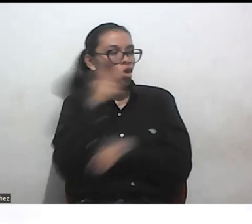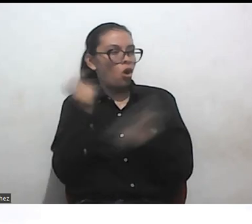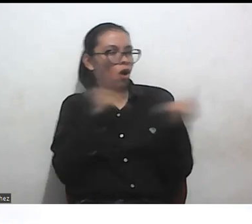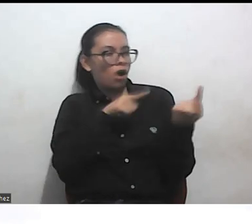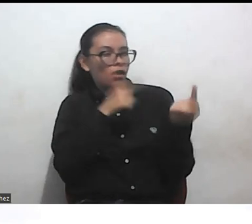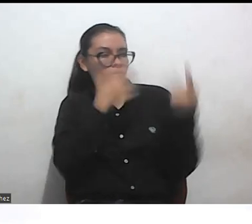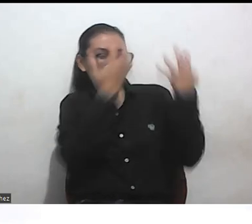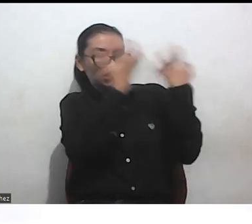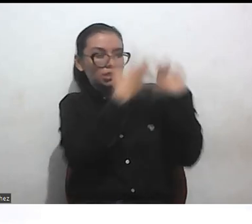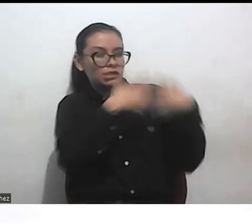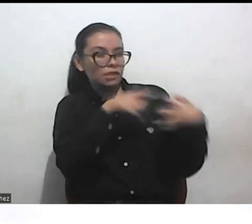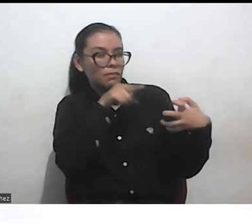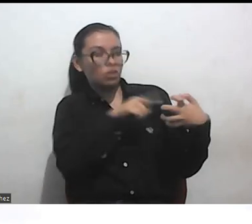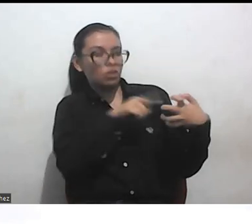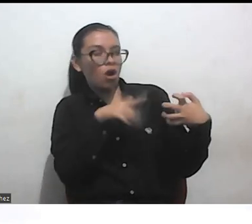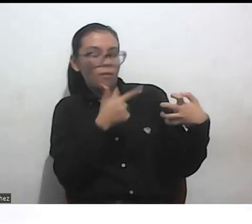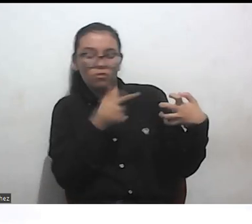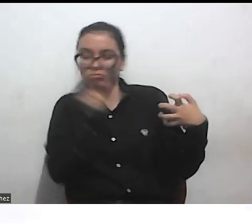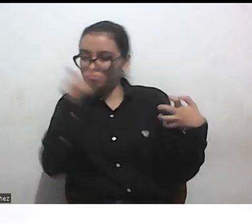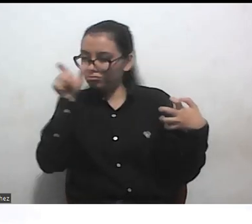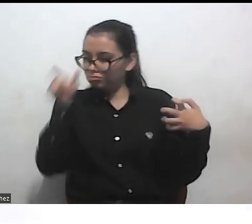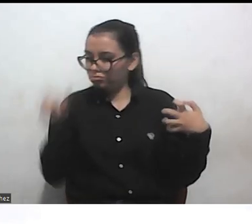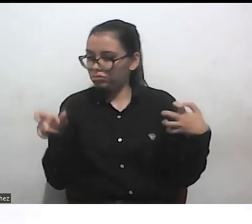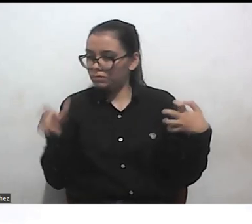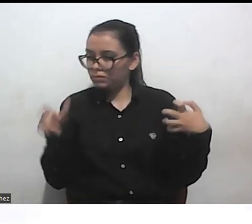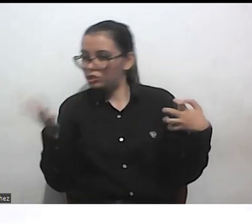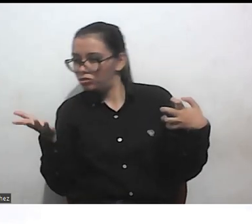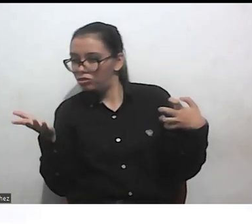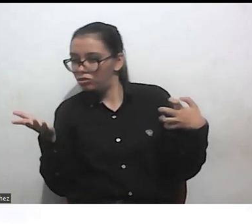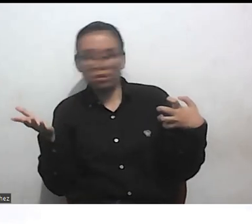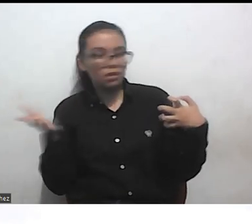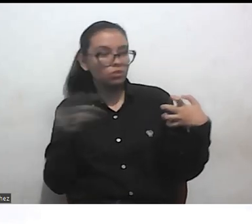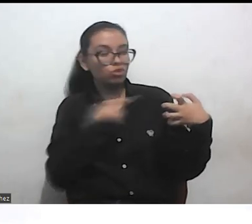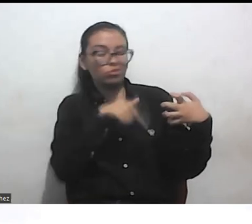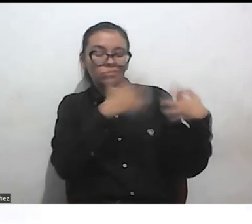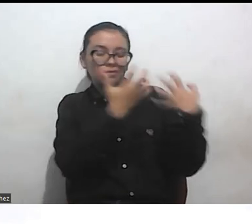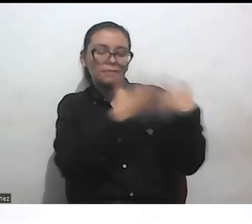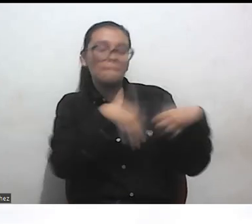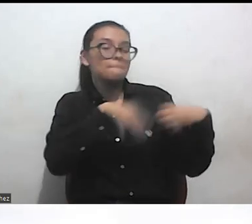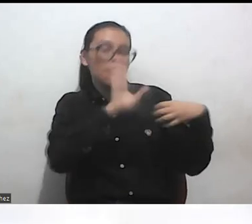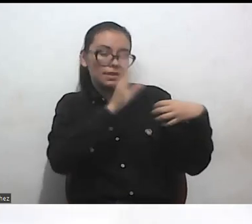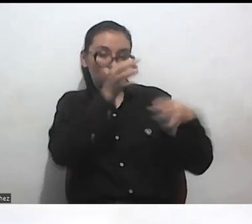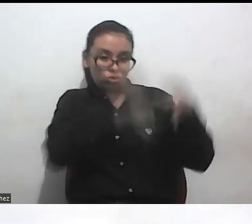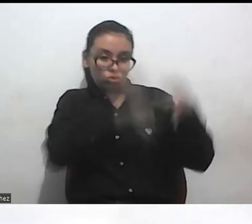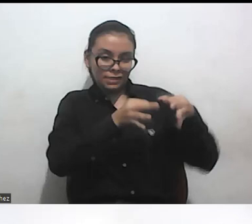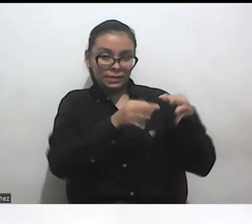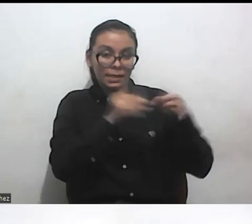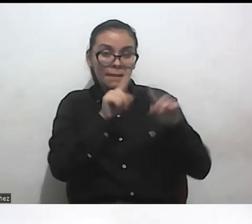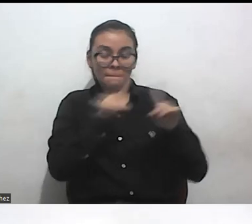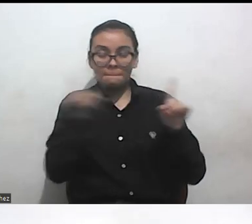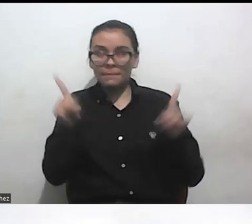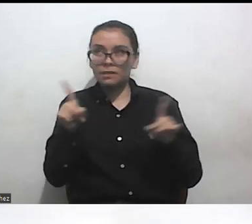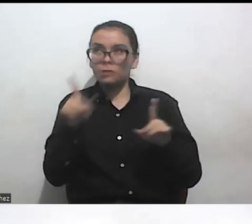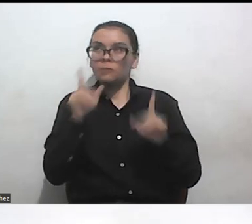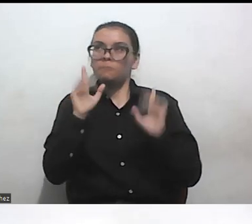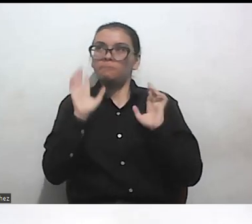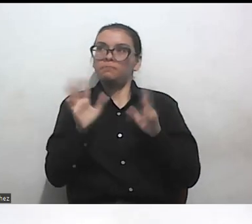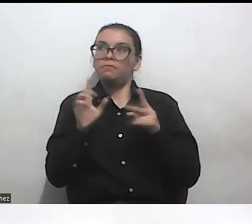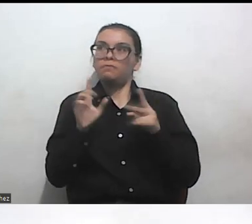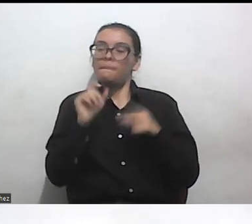a cómo los sistemas de justicia sobre todo. Pero yo creo que la pregunta de la